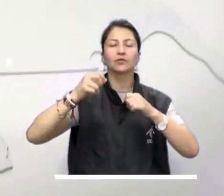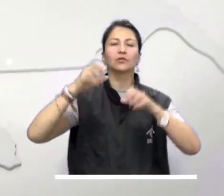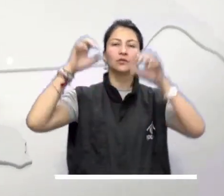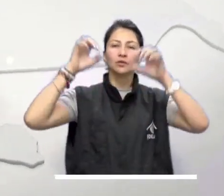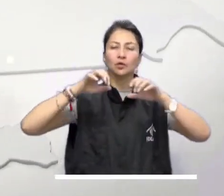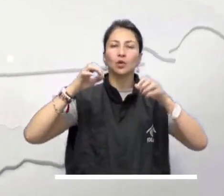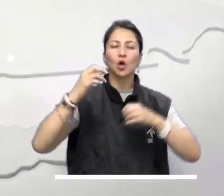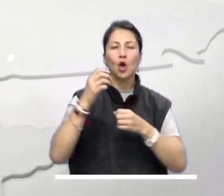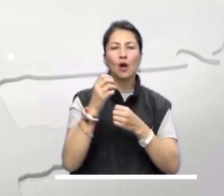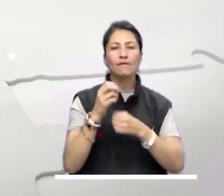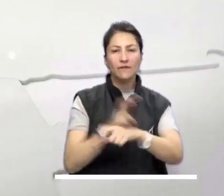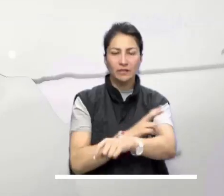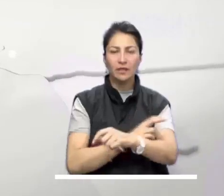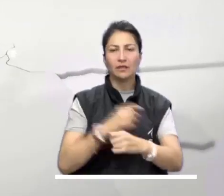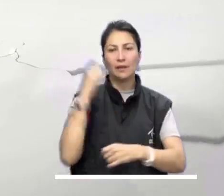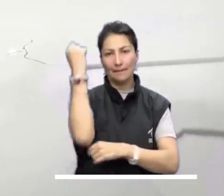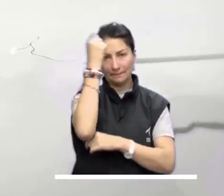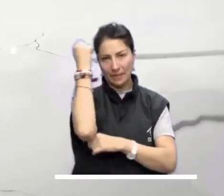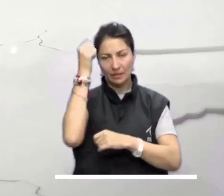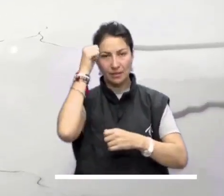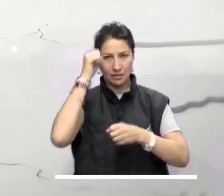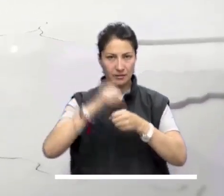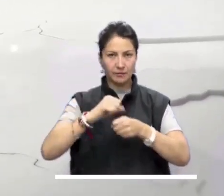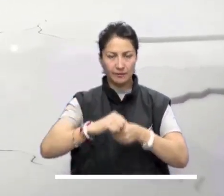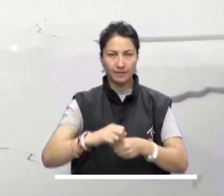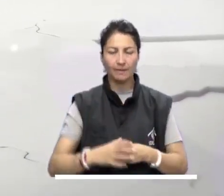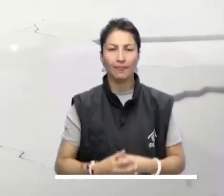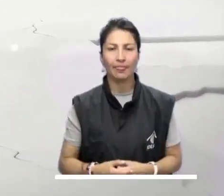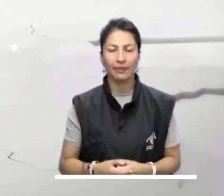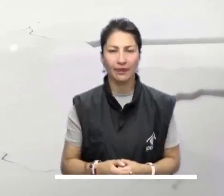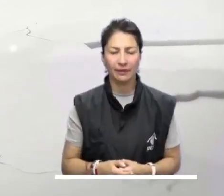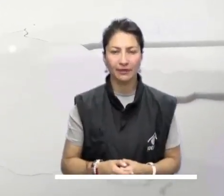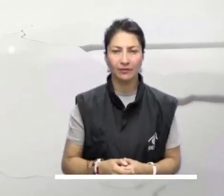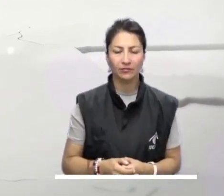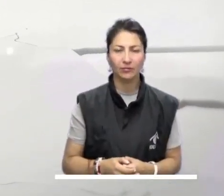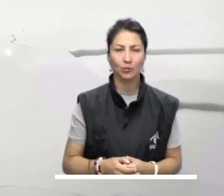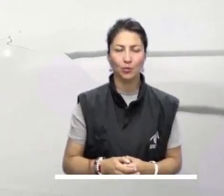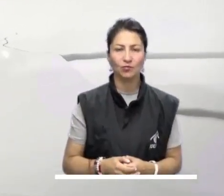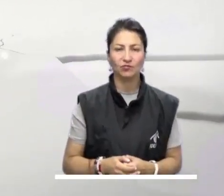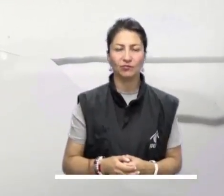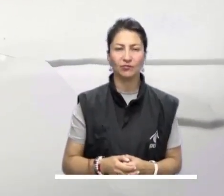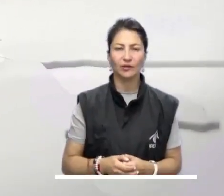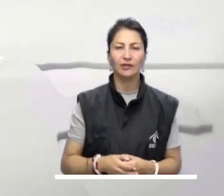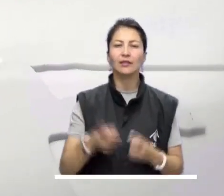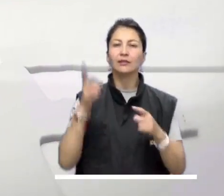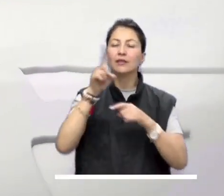Parcialmente nublado estará el llano, con probable lluvias al oriente de Bichada, Meta y Arauca.